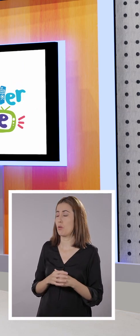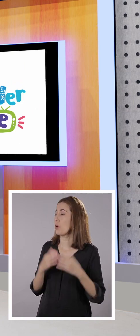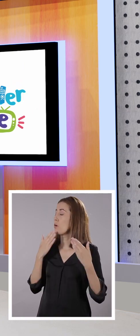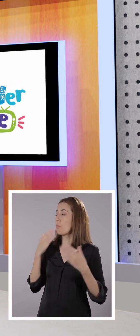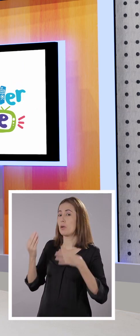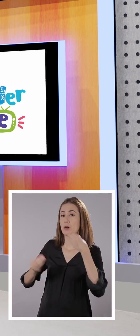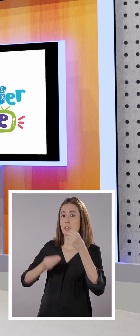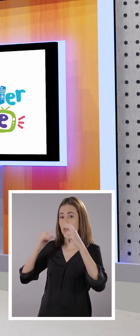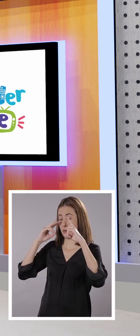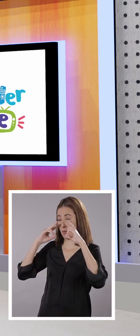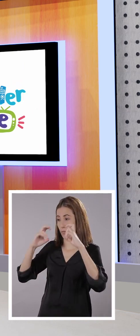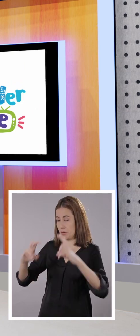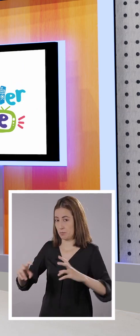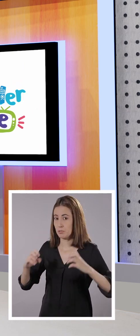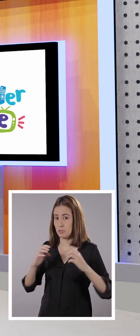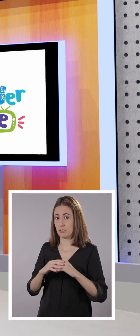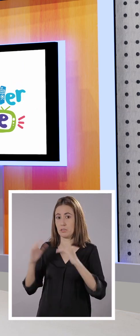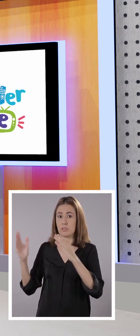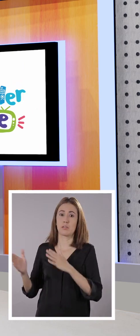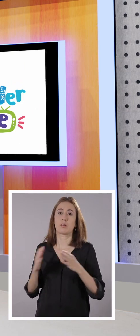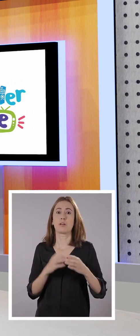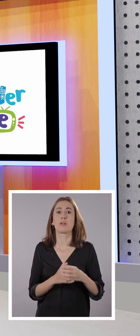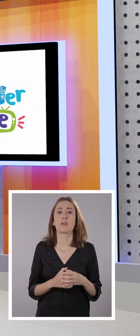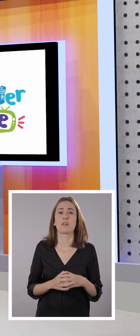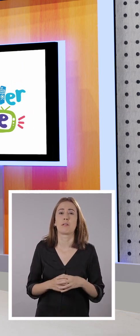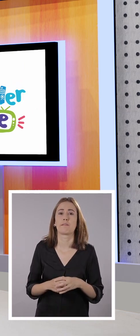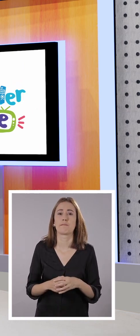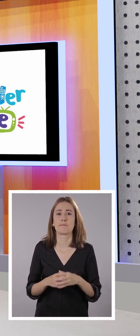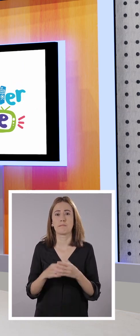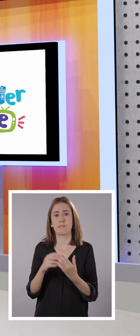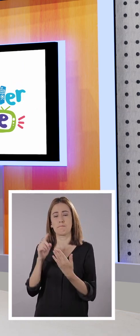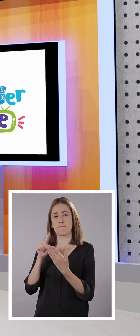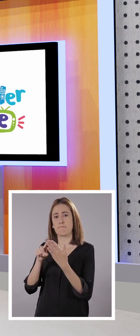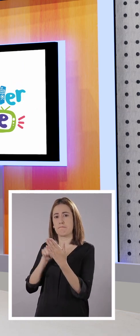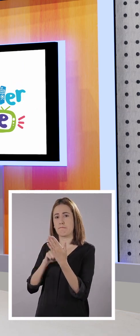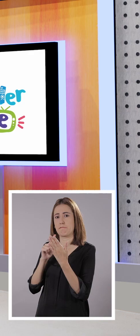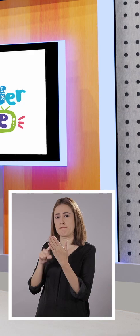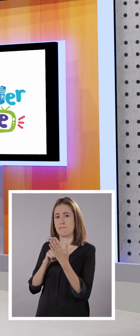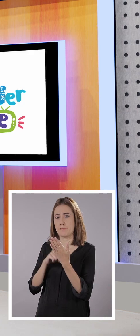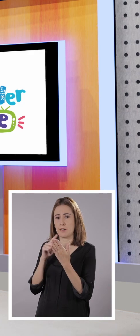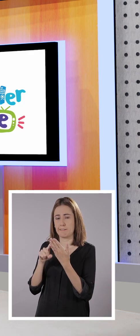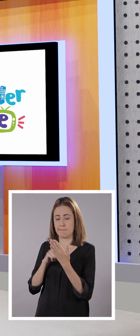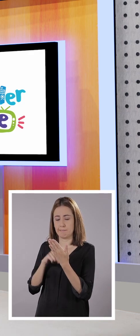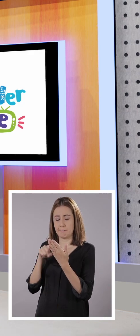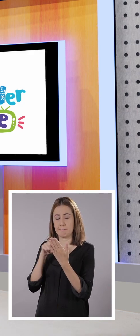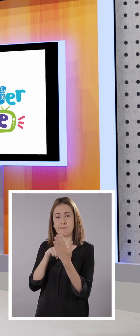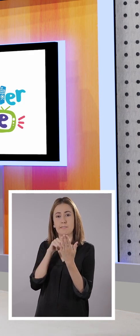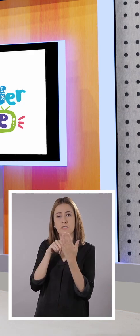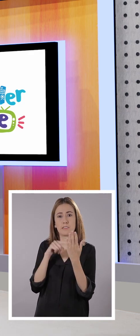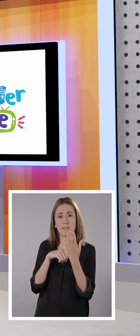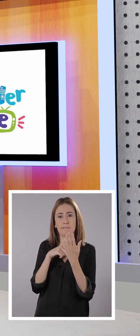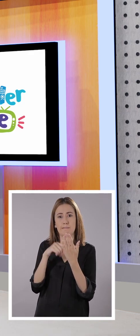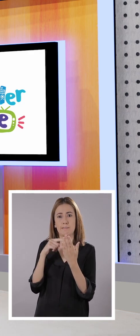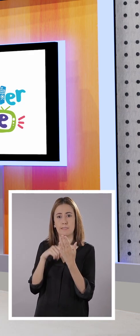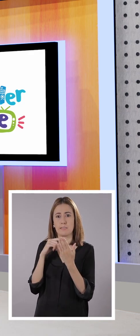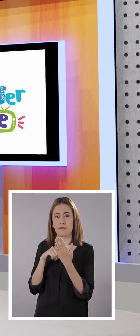así es. ¿Qué tal si investigamos un poco? Claro que sí, profe. ¿Usted tiene alguna noticia por allí? Vamos a ver. Yo voy a buscar una.